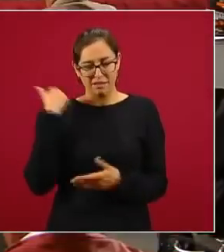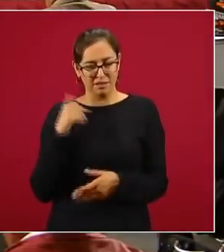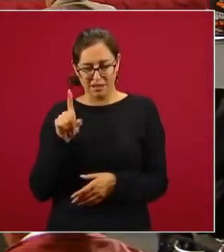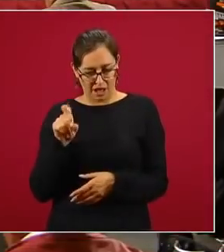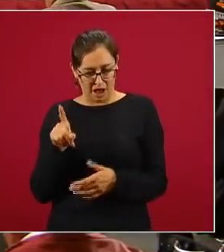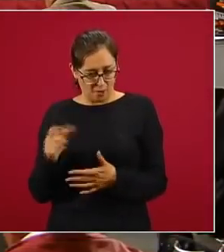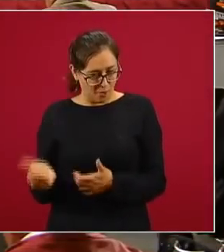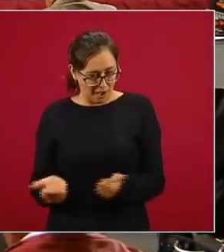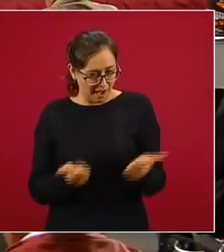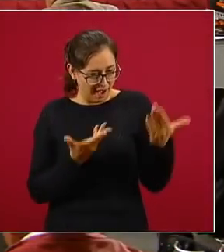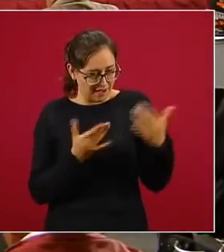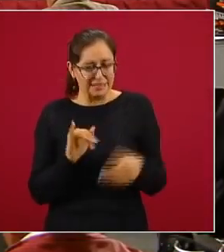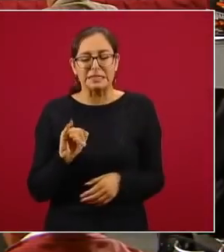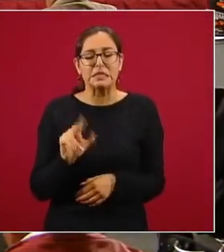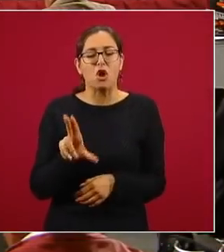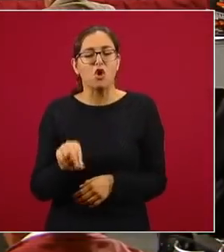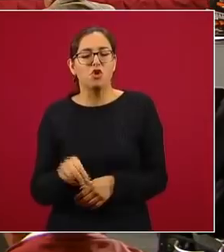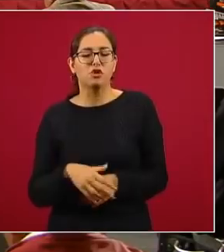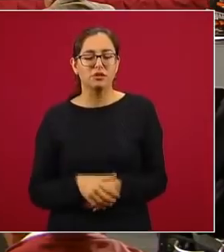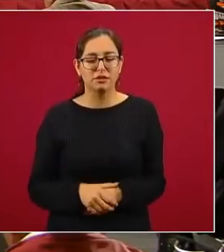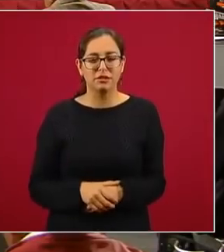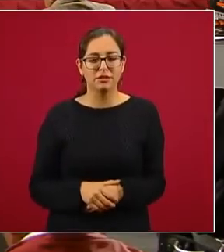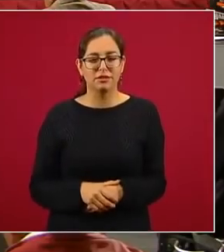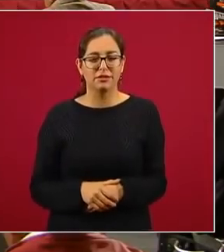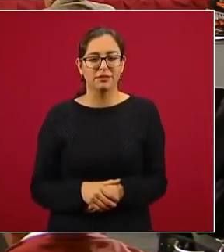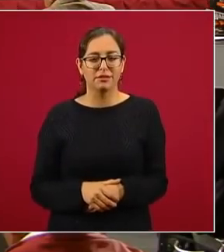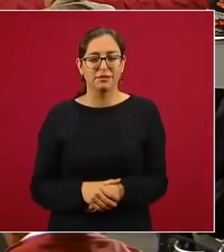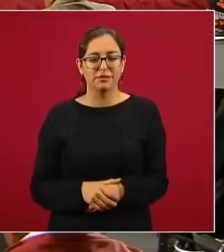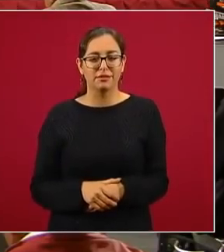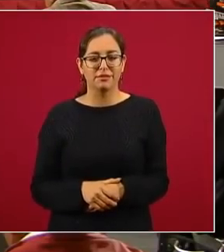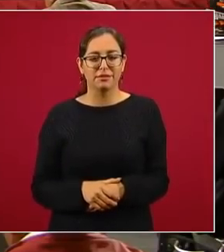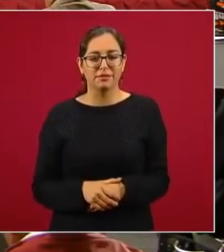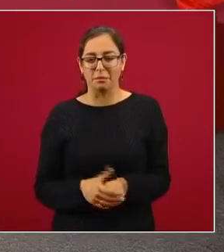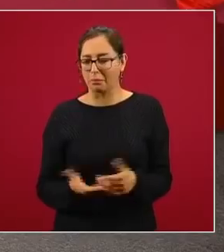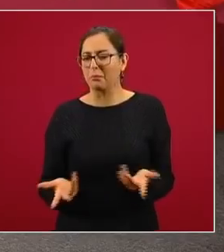¿entregaban el agua o no la entregaban?